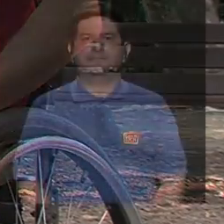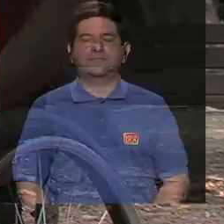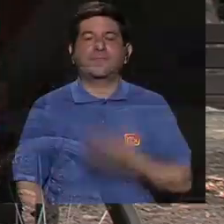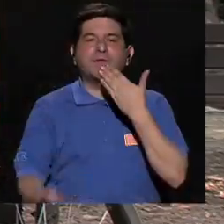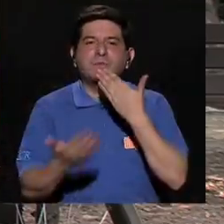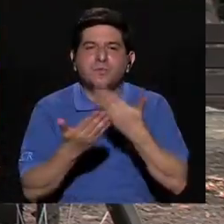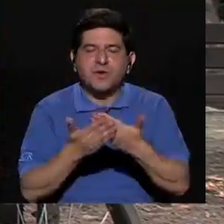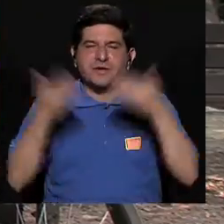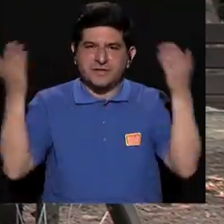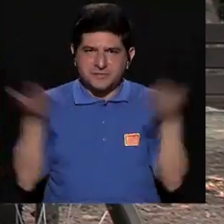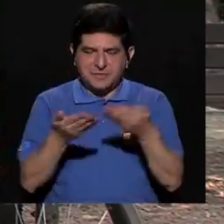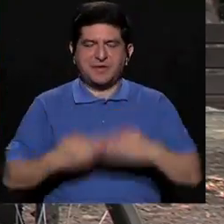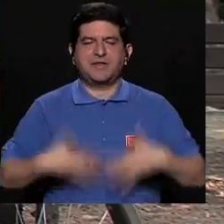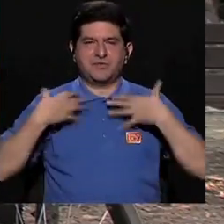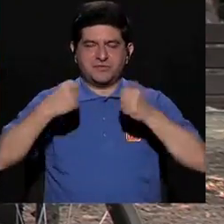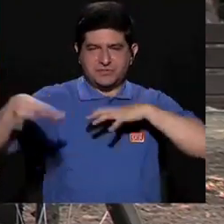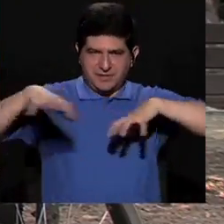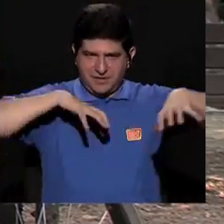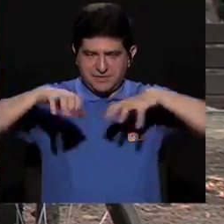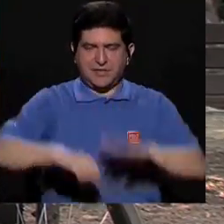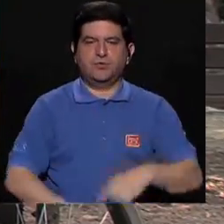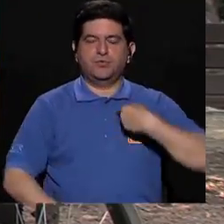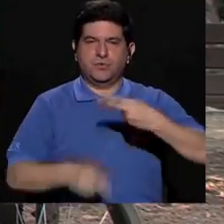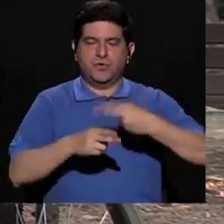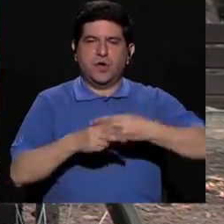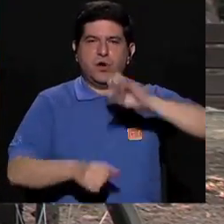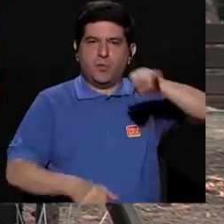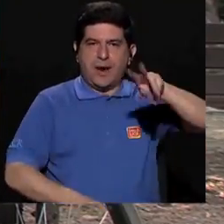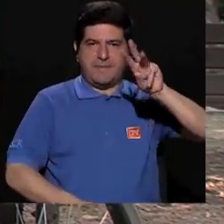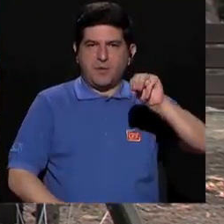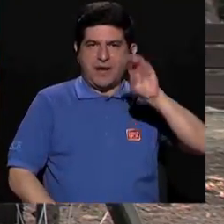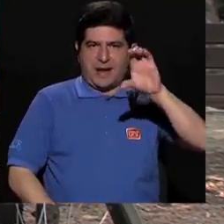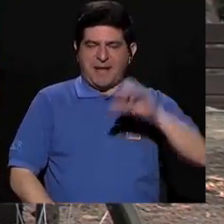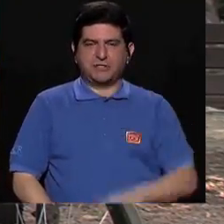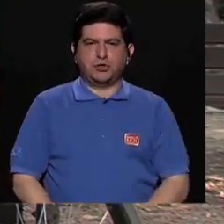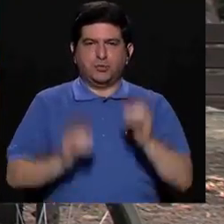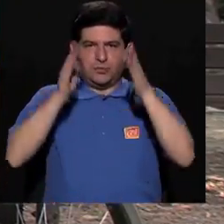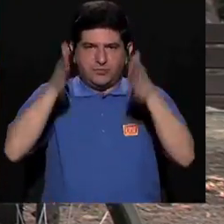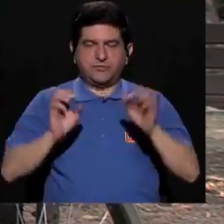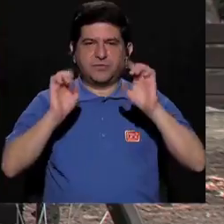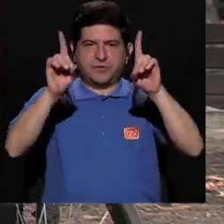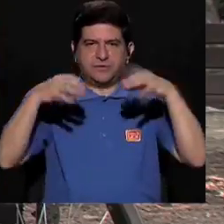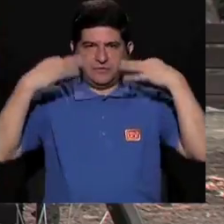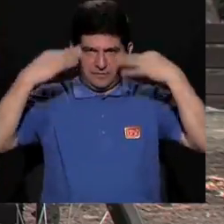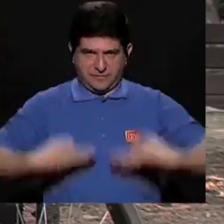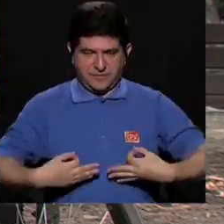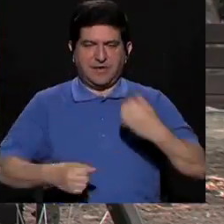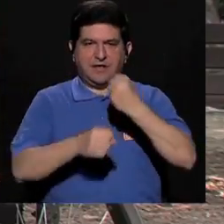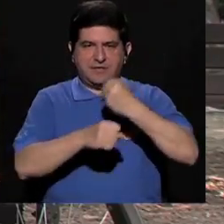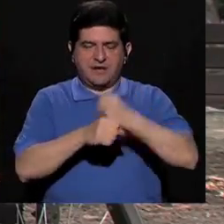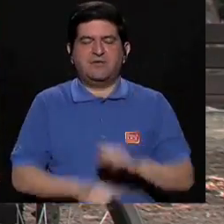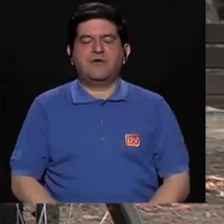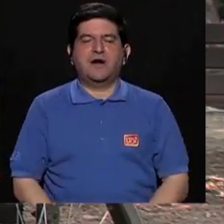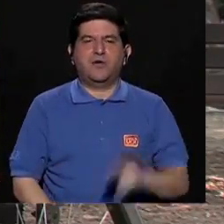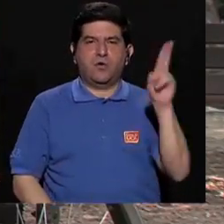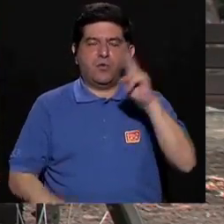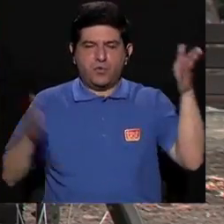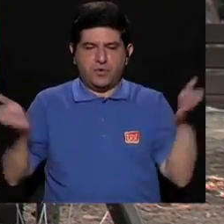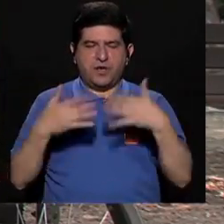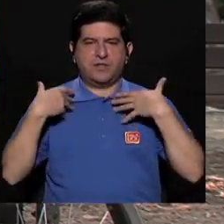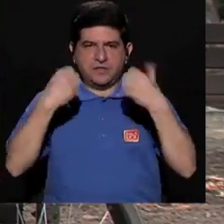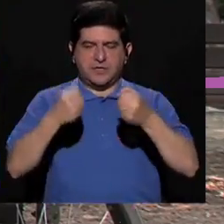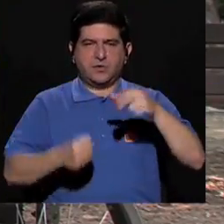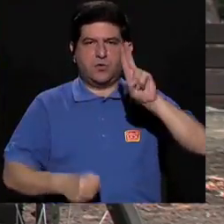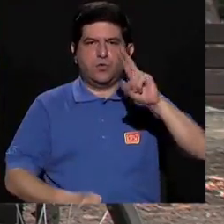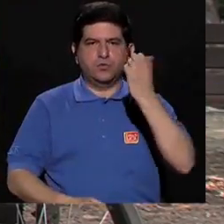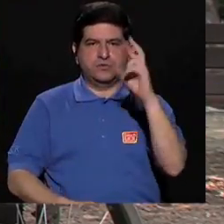Buenas, bienvenidos a Salud en Movimiento. Mi nombre es Juan Manuel Camacho, soy profesor de Educación Física y trabajo en la Unidad de Promoción de la Salud de